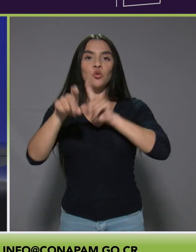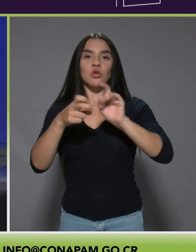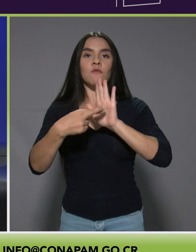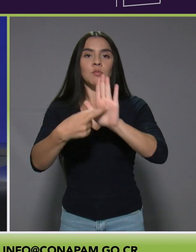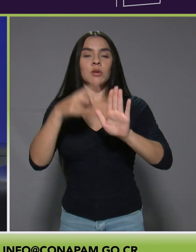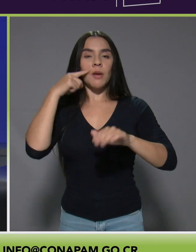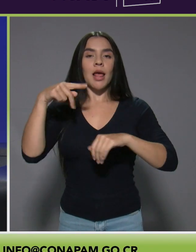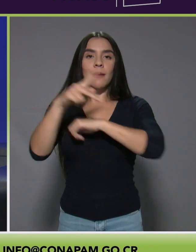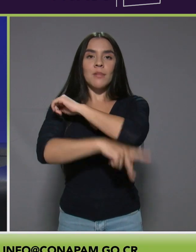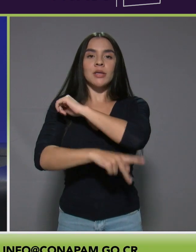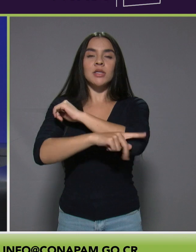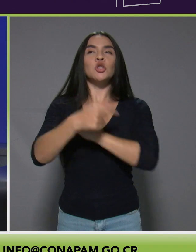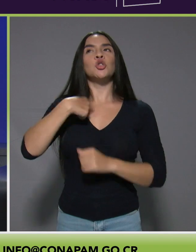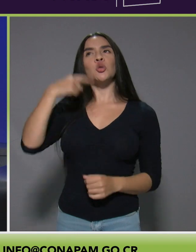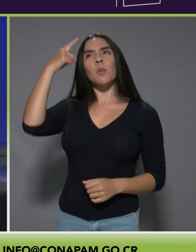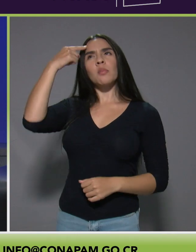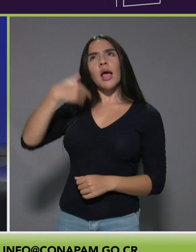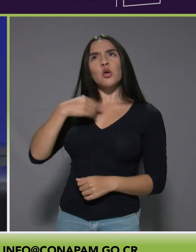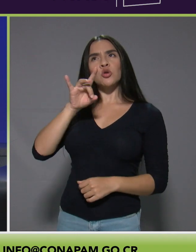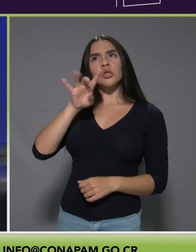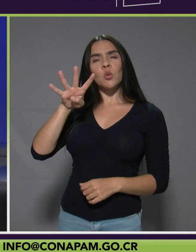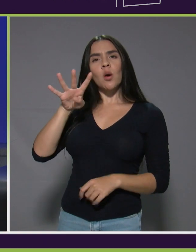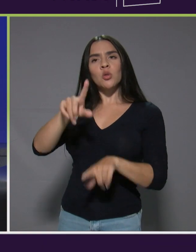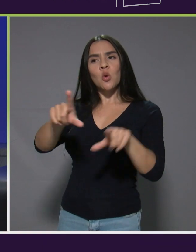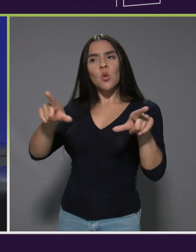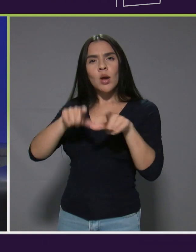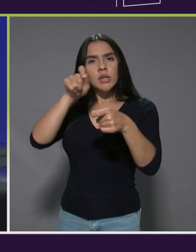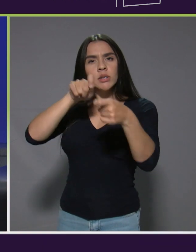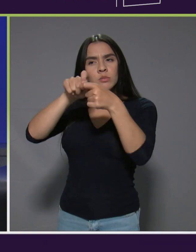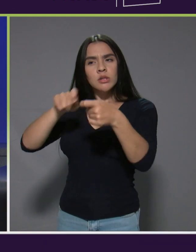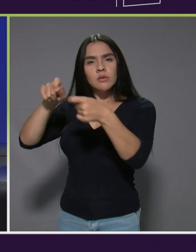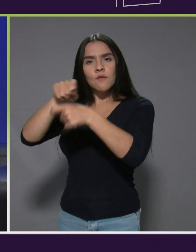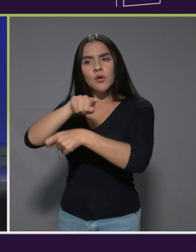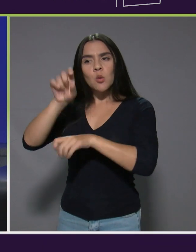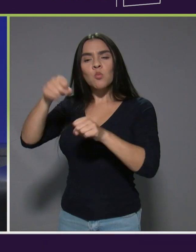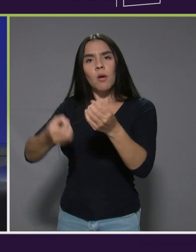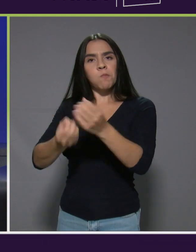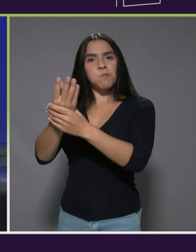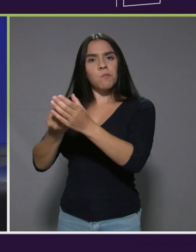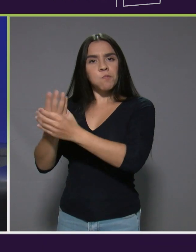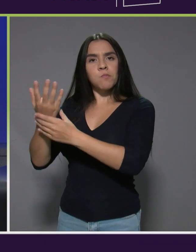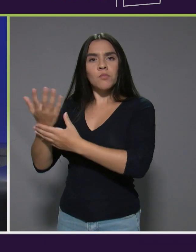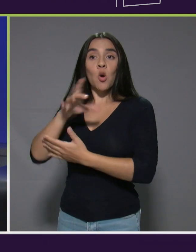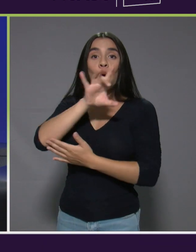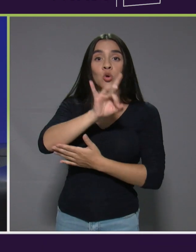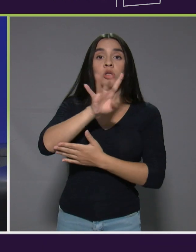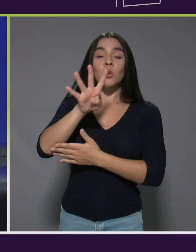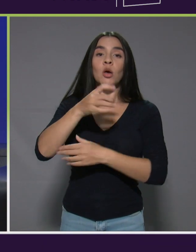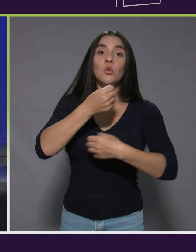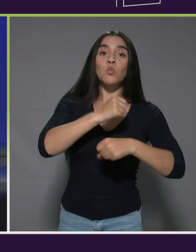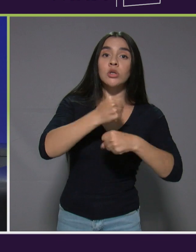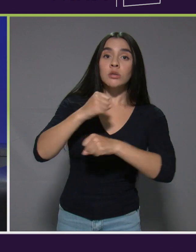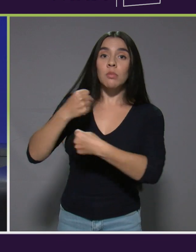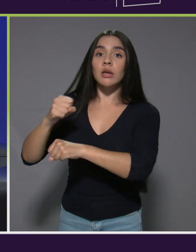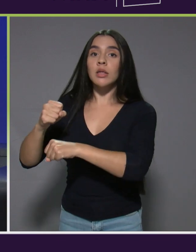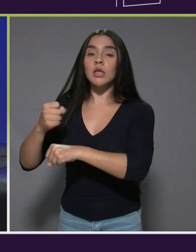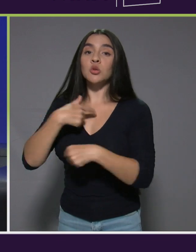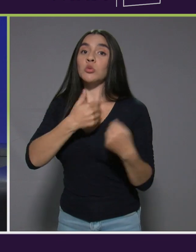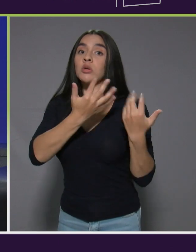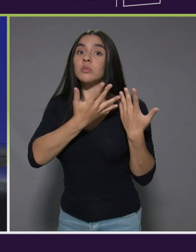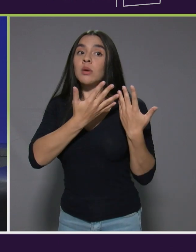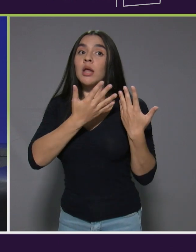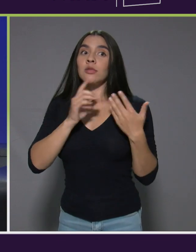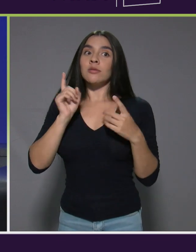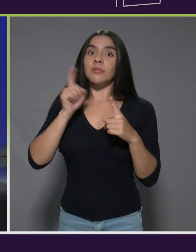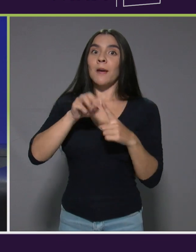Yo estoy pensando que hay 84 lugares específicos donde pueden surgir 84 municipalidades, estoy esperando que sea